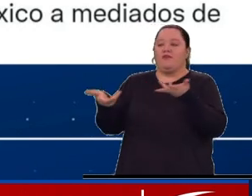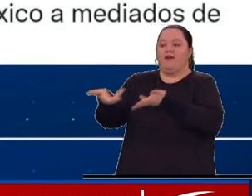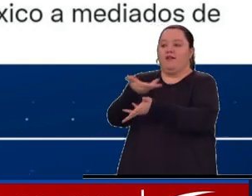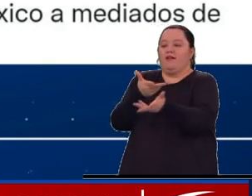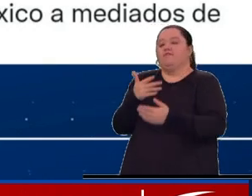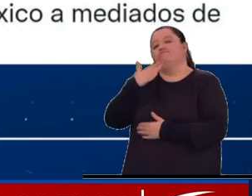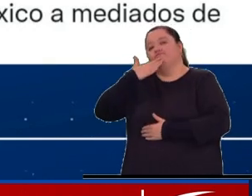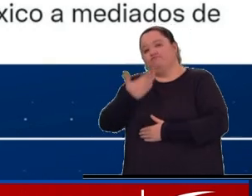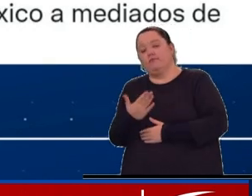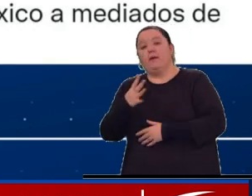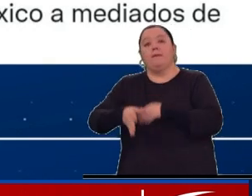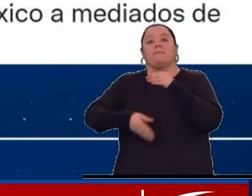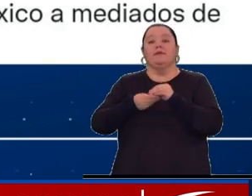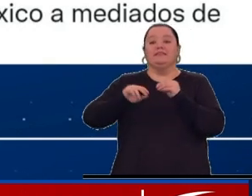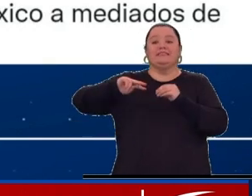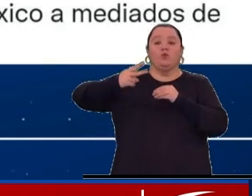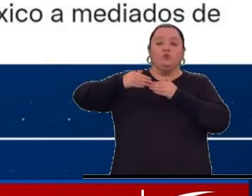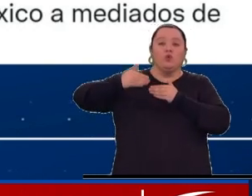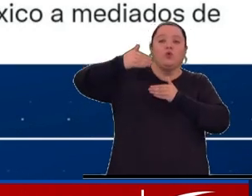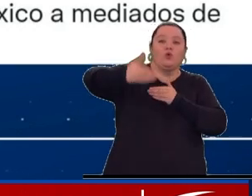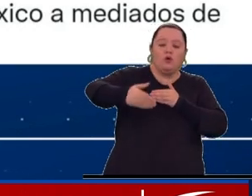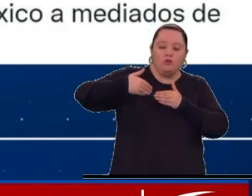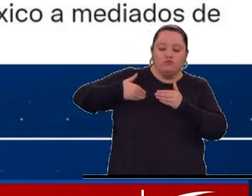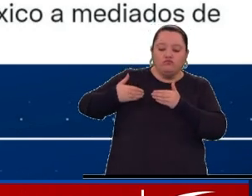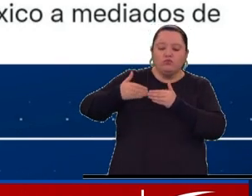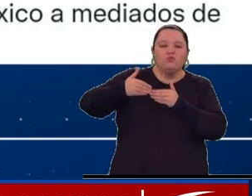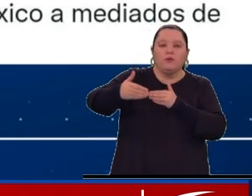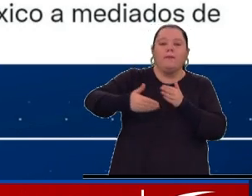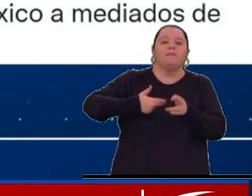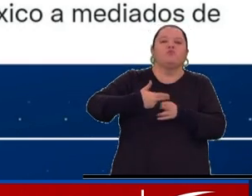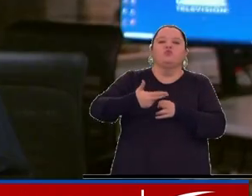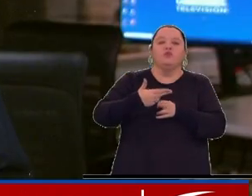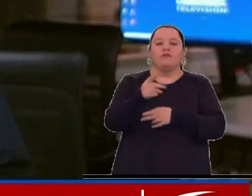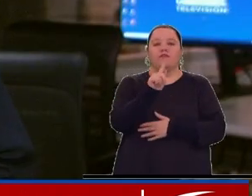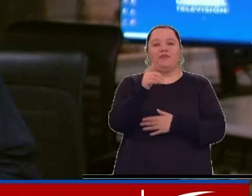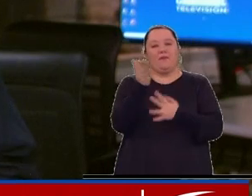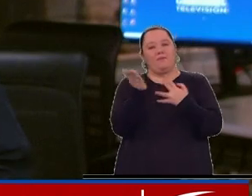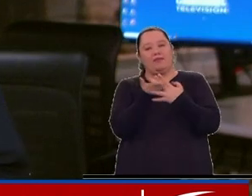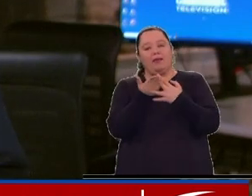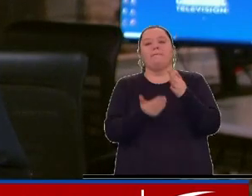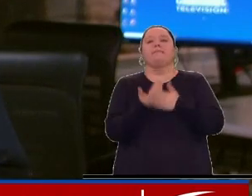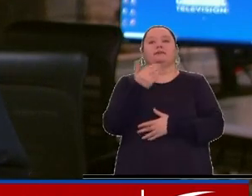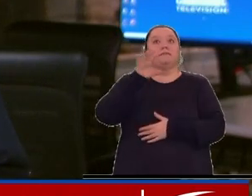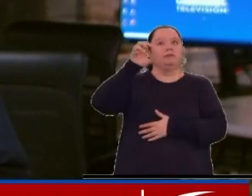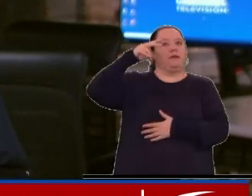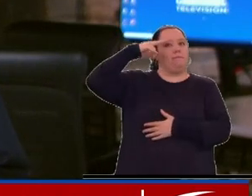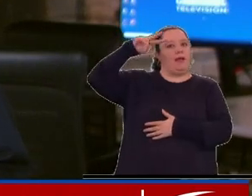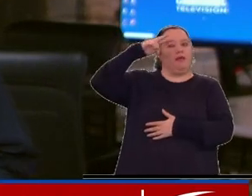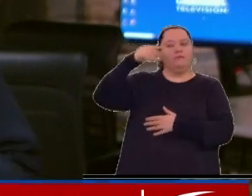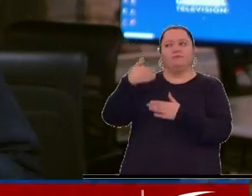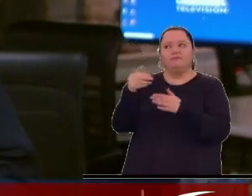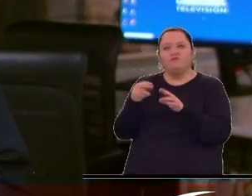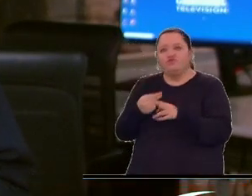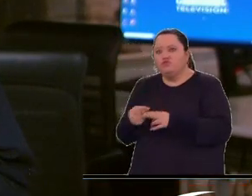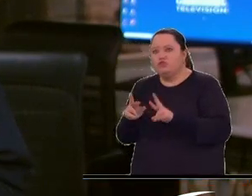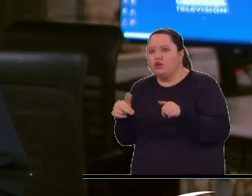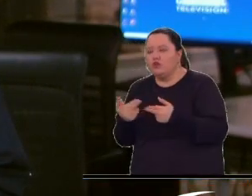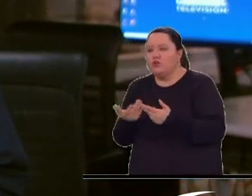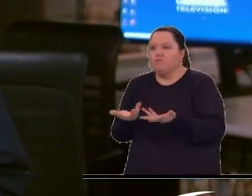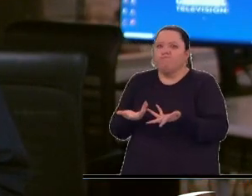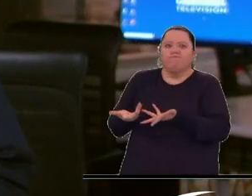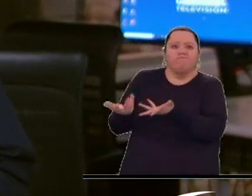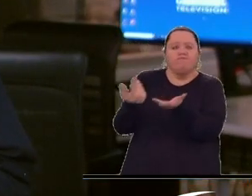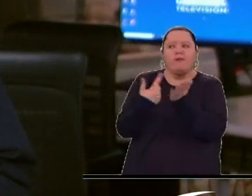anuncia que el segundo ciclo empezará en México a mediados de febrero. ¿Qué puede salir de esta reunión? Avances